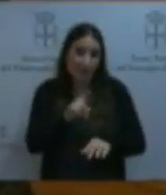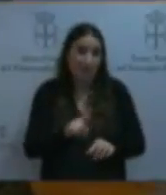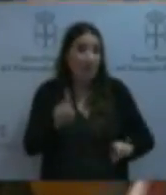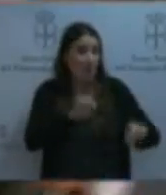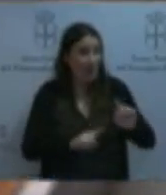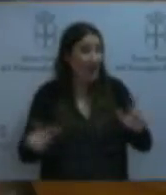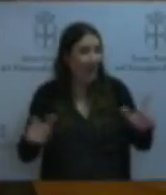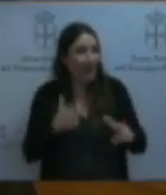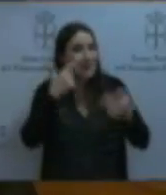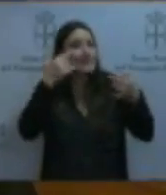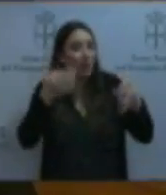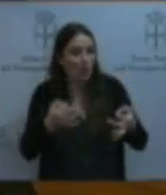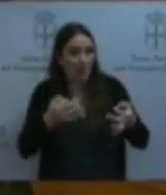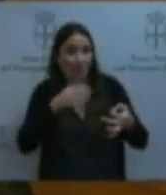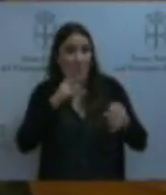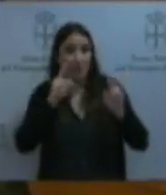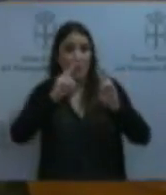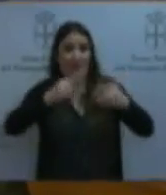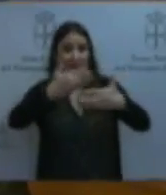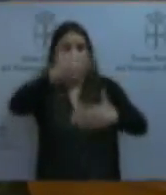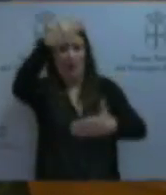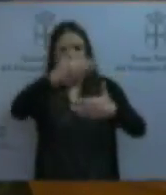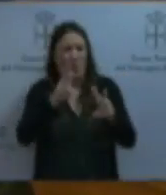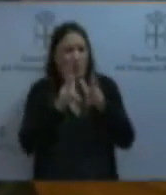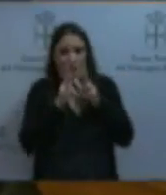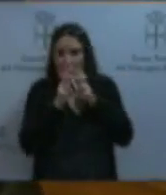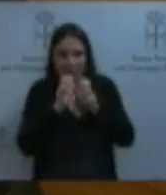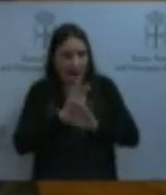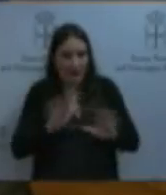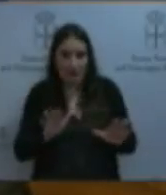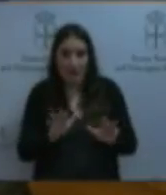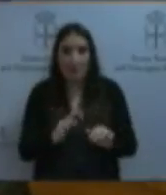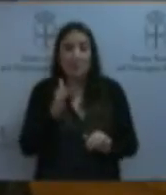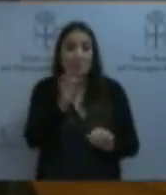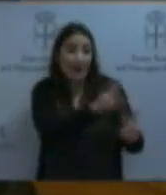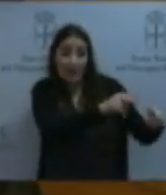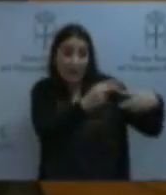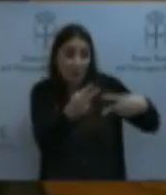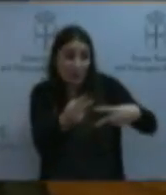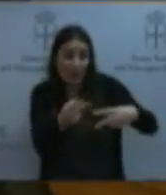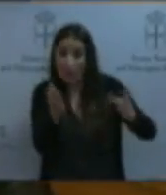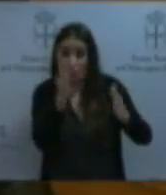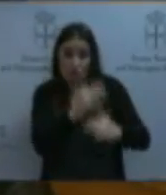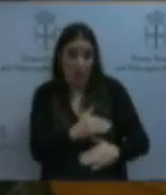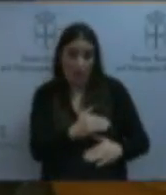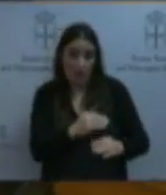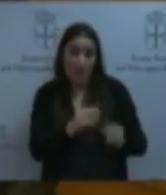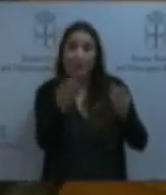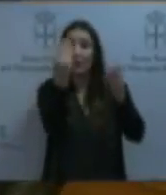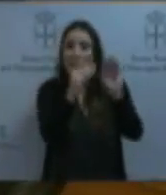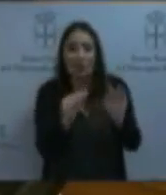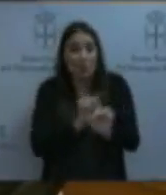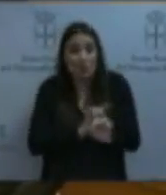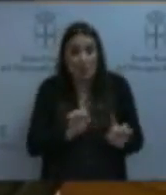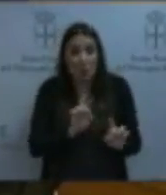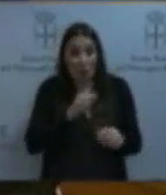de seguridad, el aspecto exterior de las viviendas es lamentable. Tampoco recibieron ni reparación ni respuesta. Y,